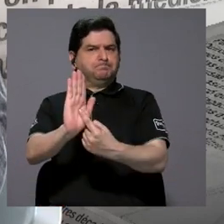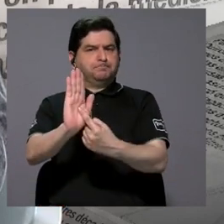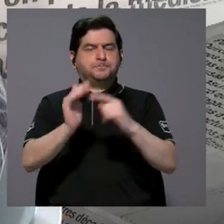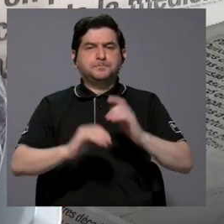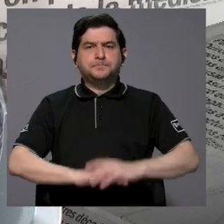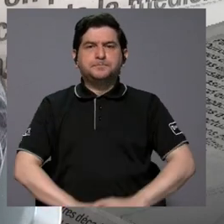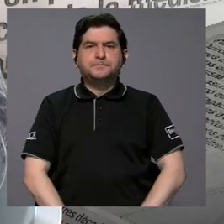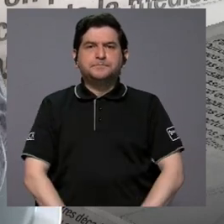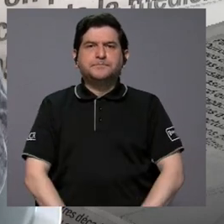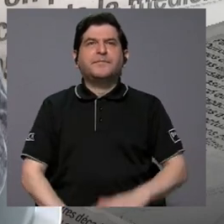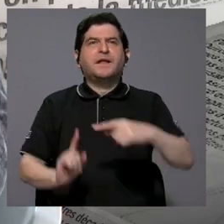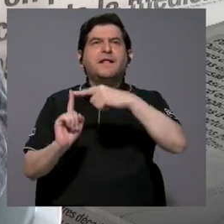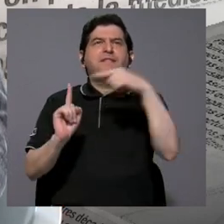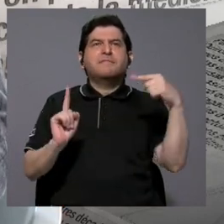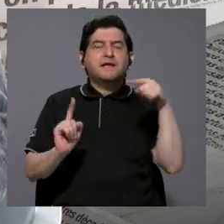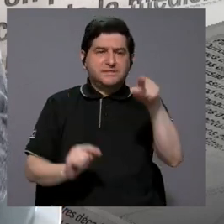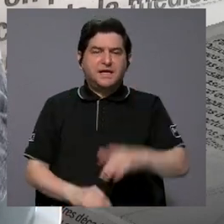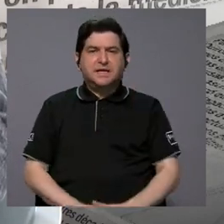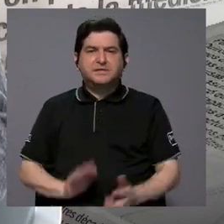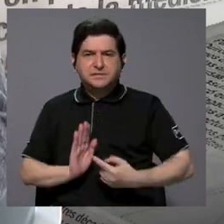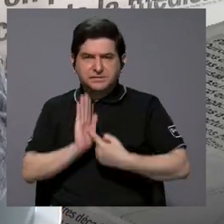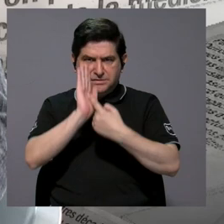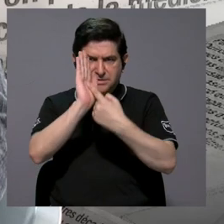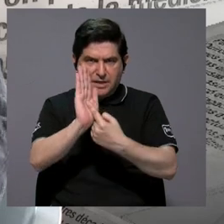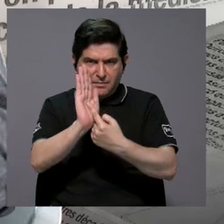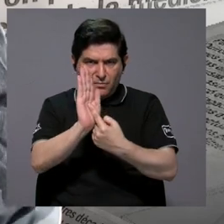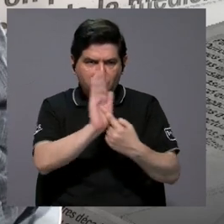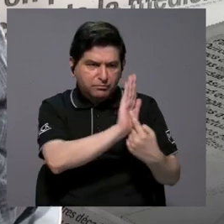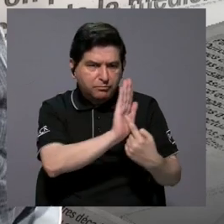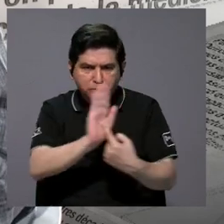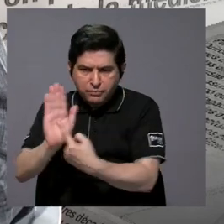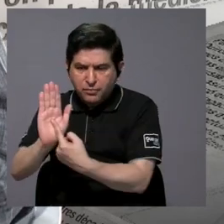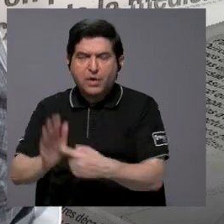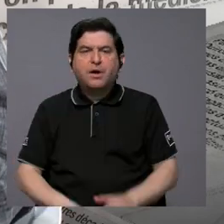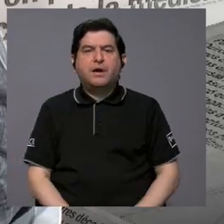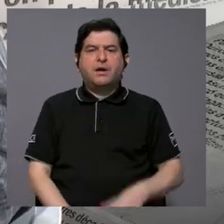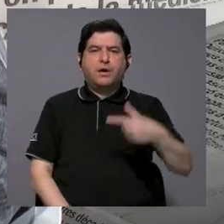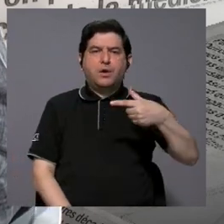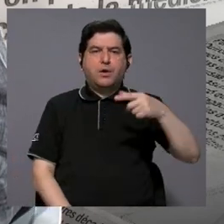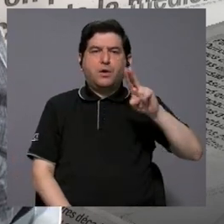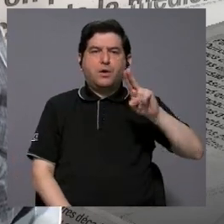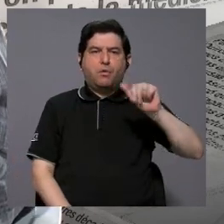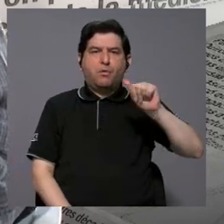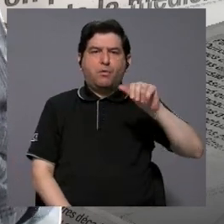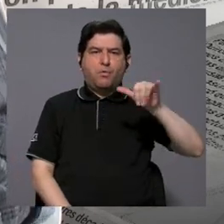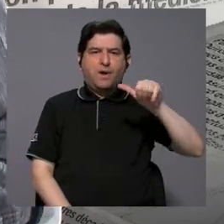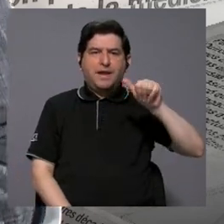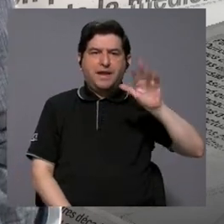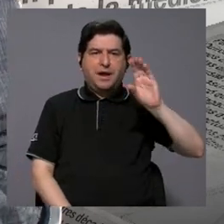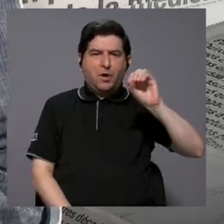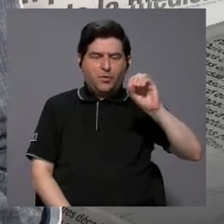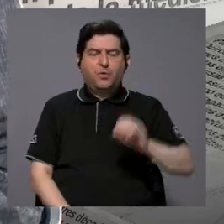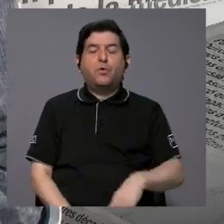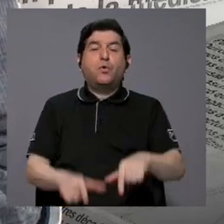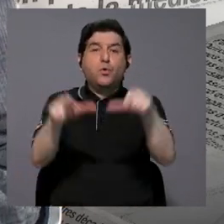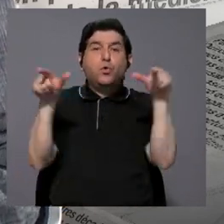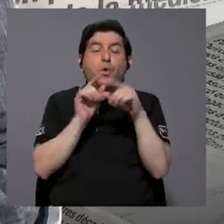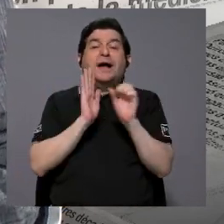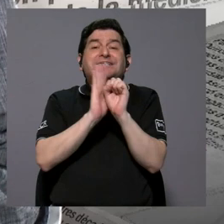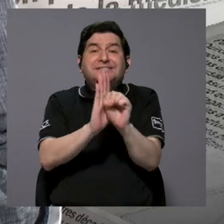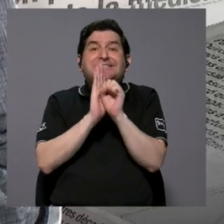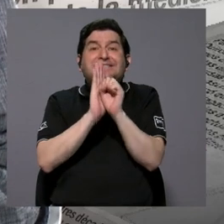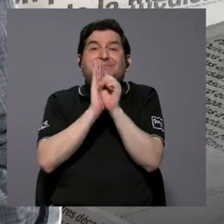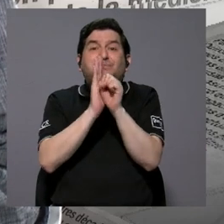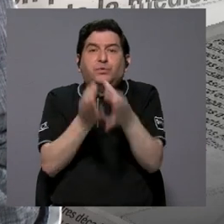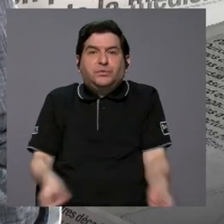Destacar, a partir de esta exposición, que Guayau ha sido uno de los sitios más emblemáticos